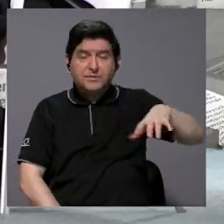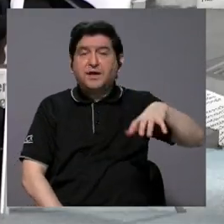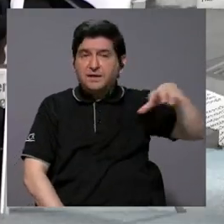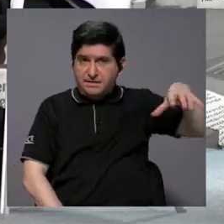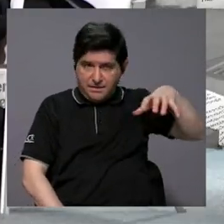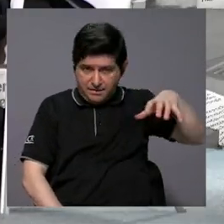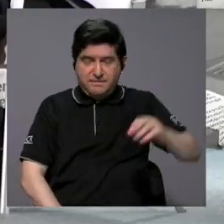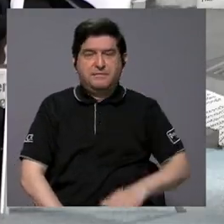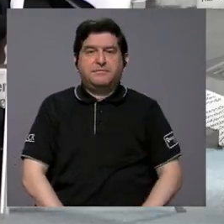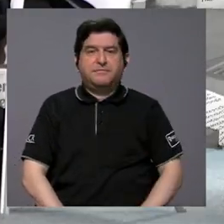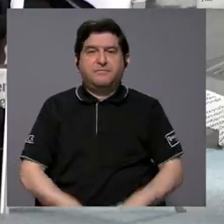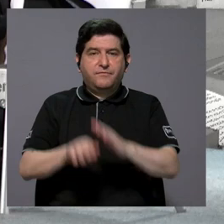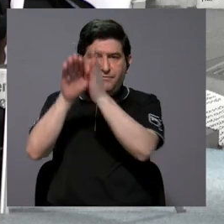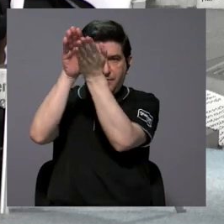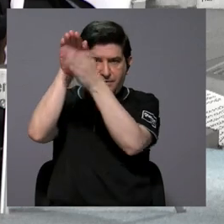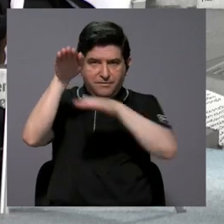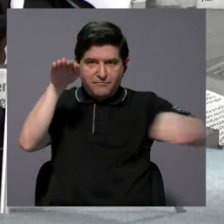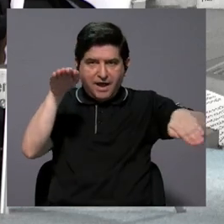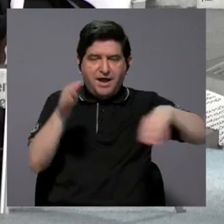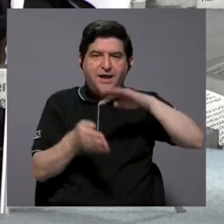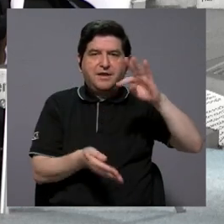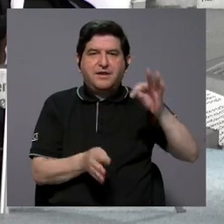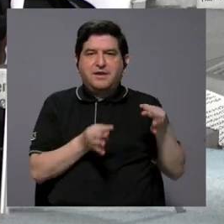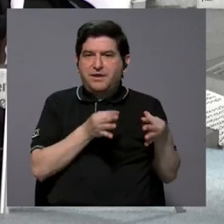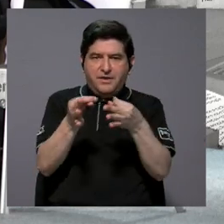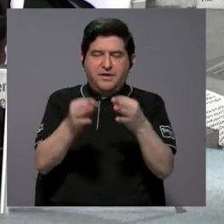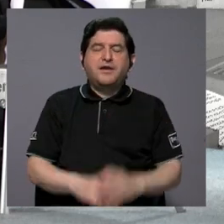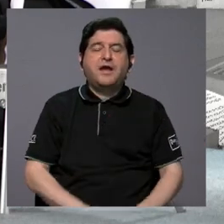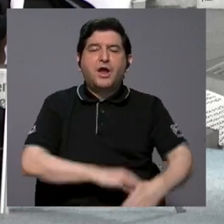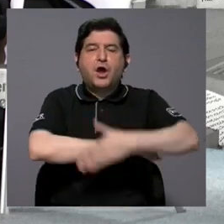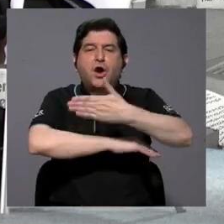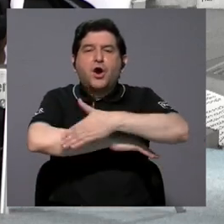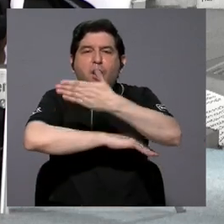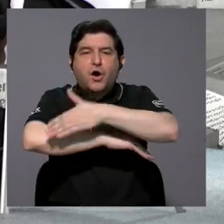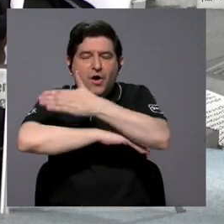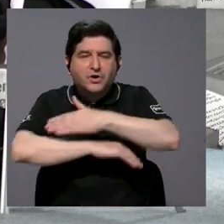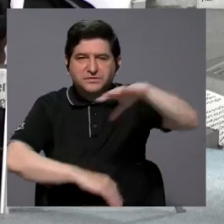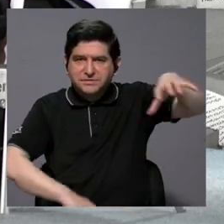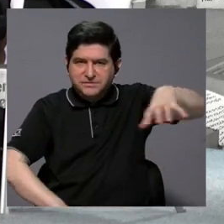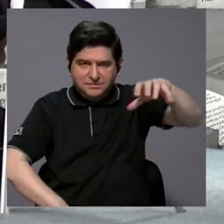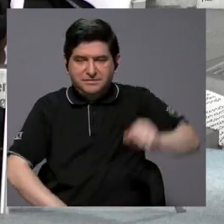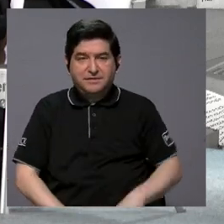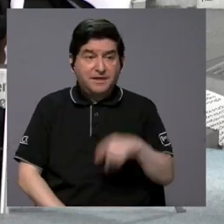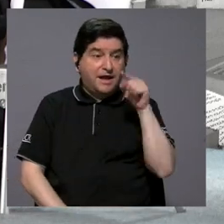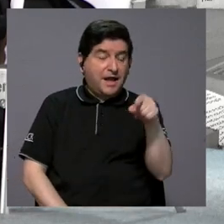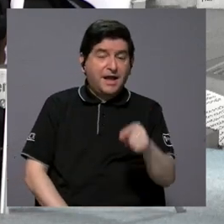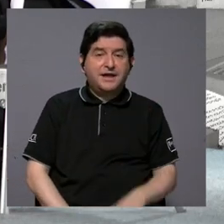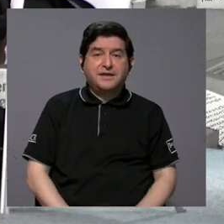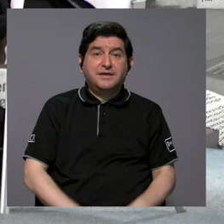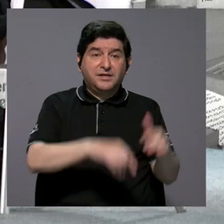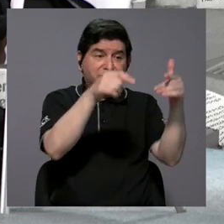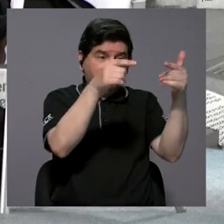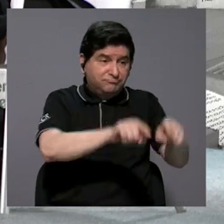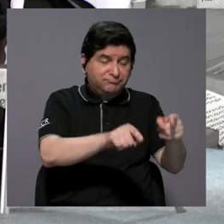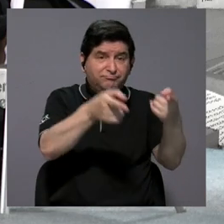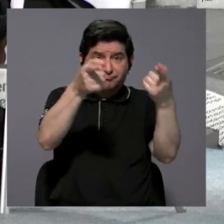Caribe, en el Valle de Turrialba, en la llanura costera del Caribe, en donde se dieron estas